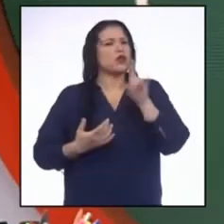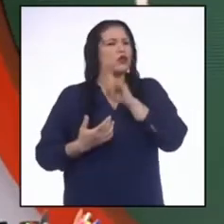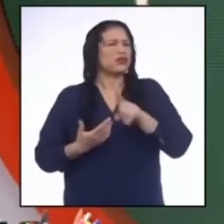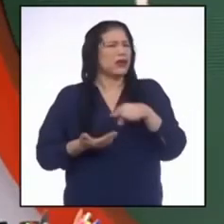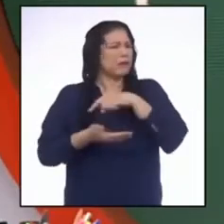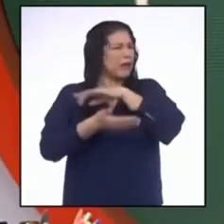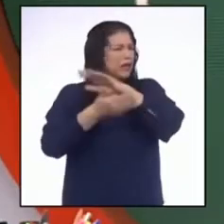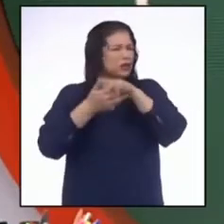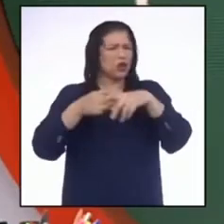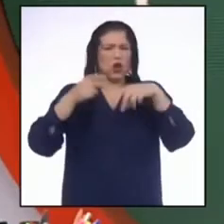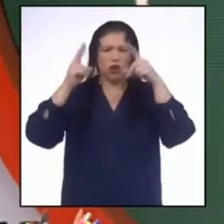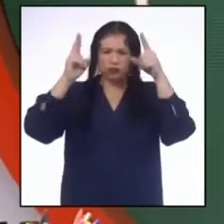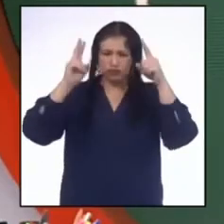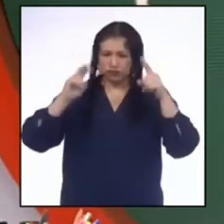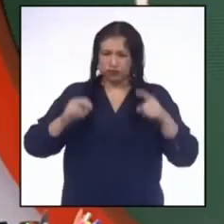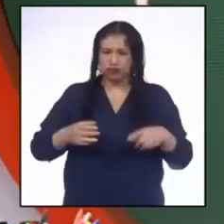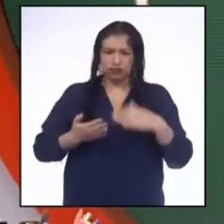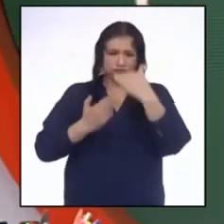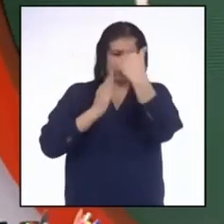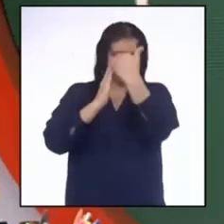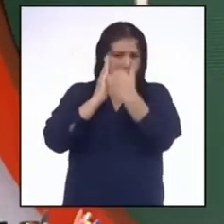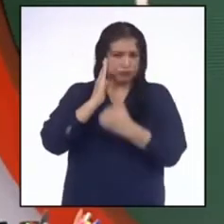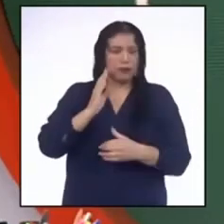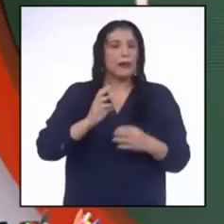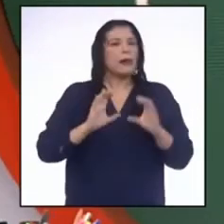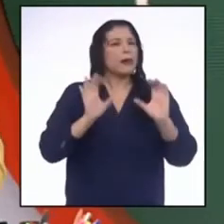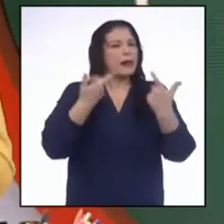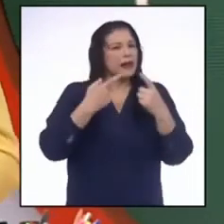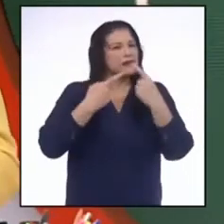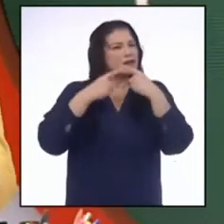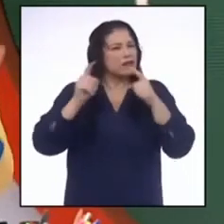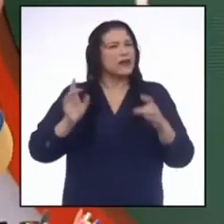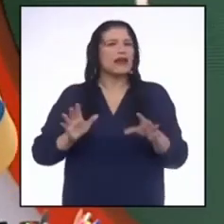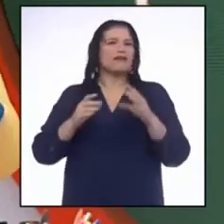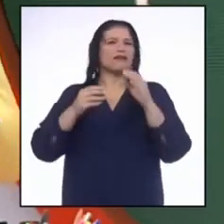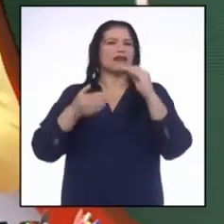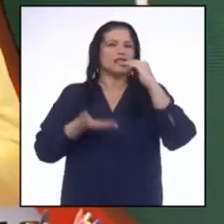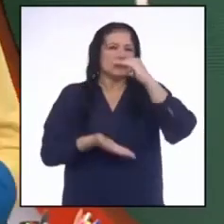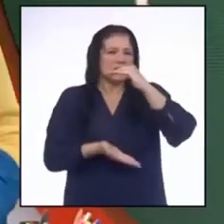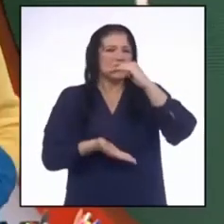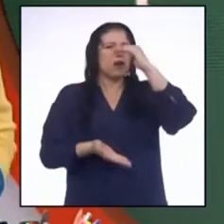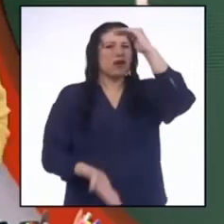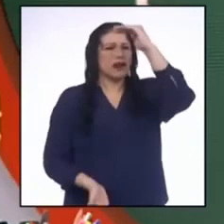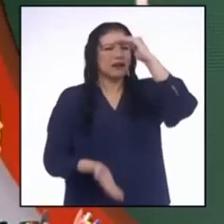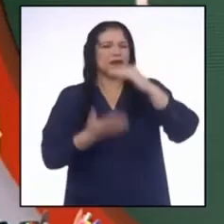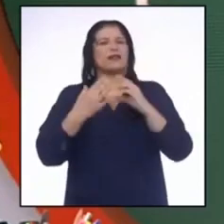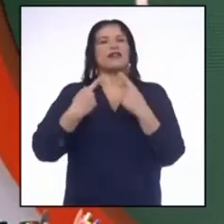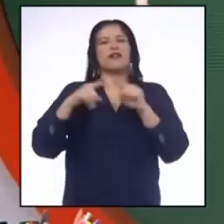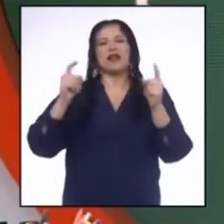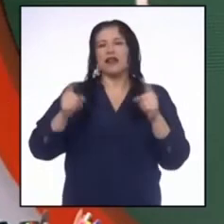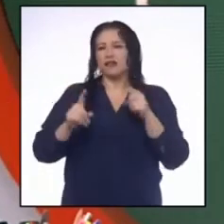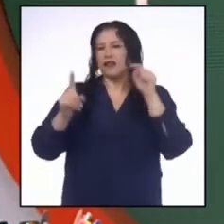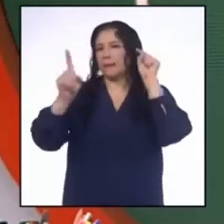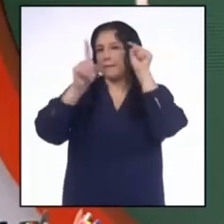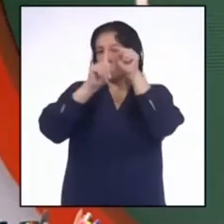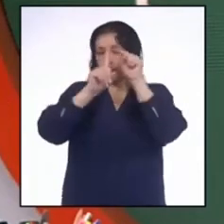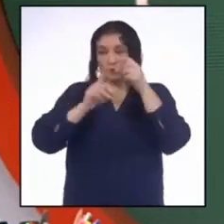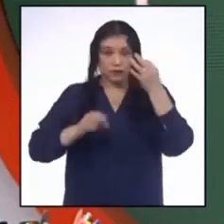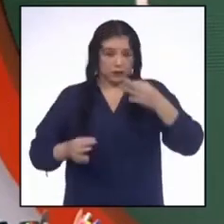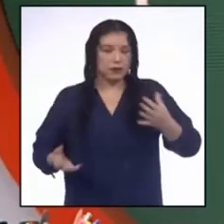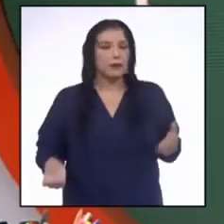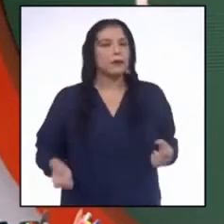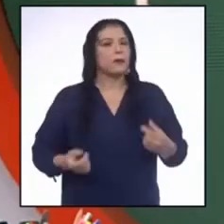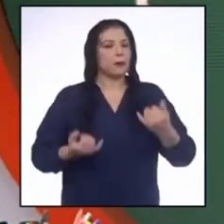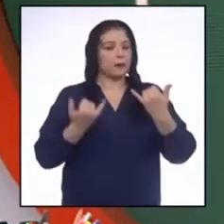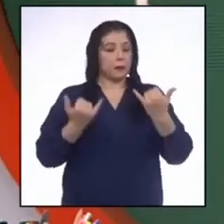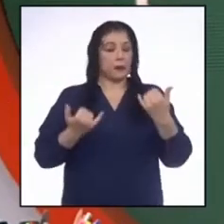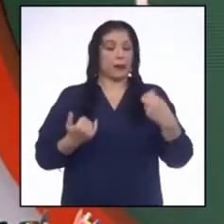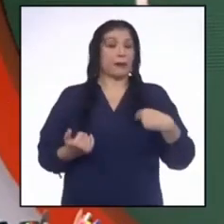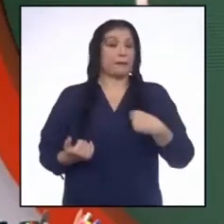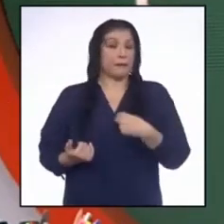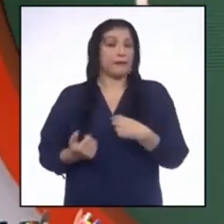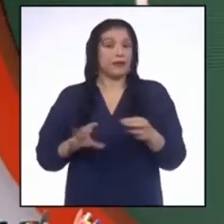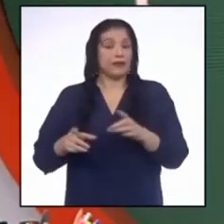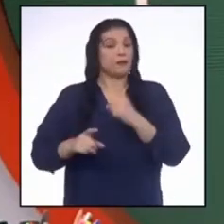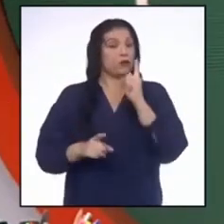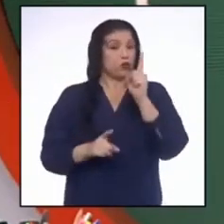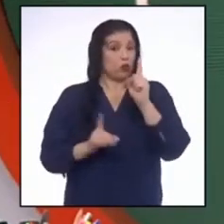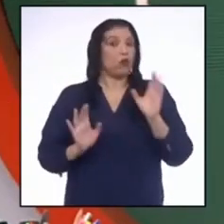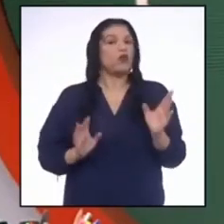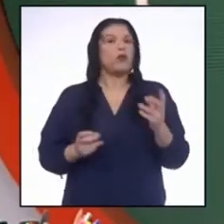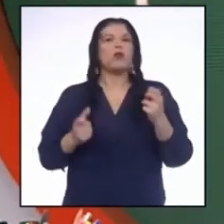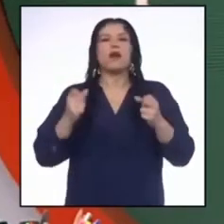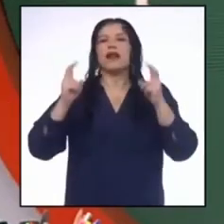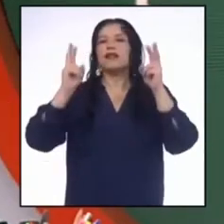profesora? Hay muchos tipos, formas y tamaños e imágenes y tienen diferentes propósitos. Y ahora nosotros haremos uno